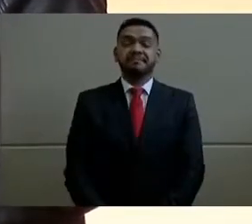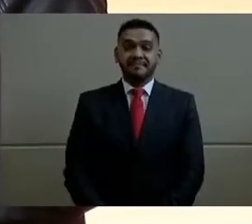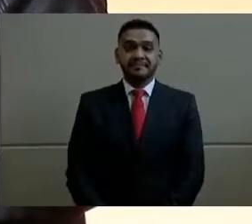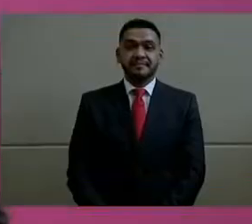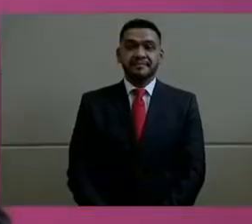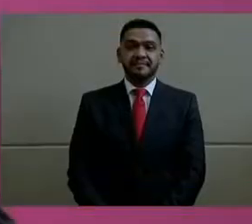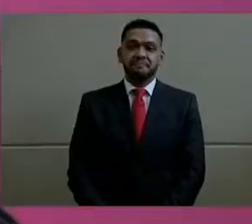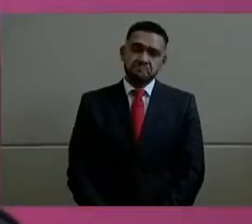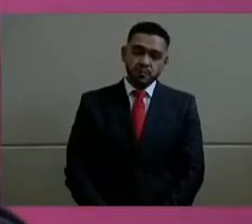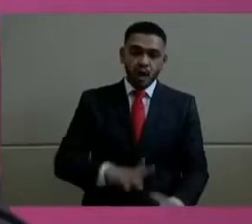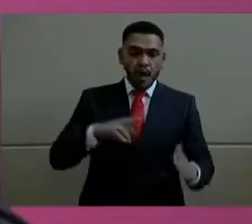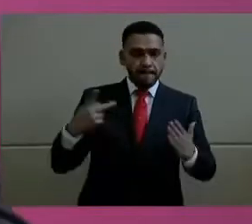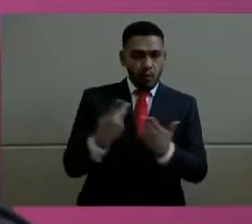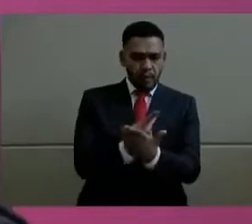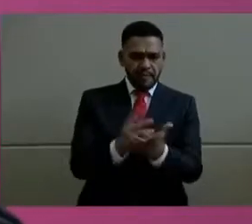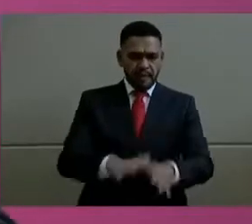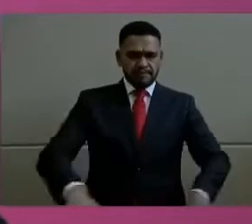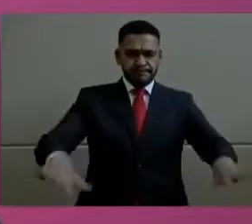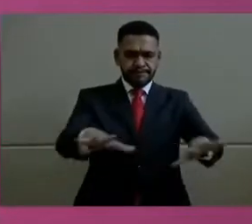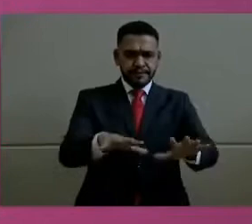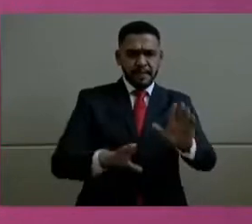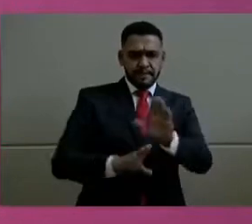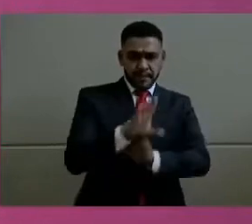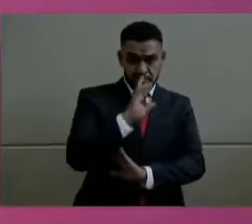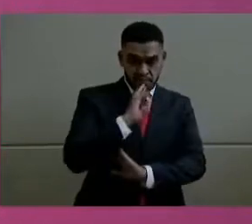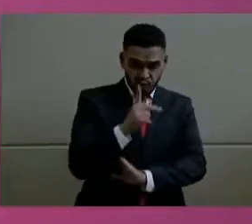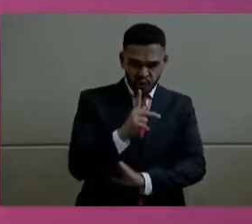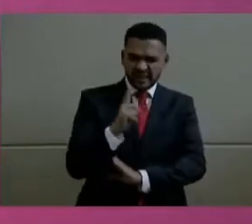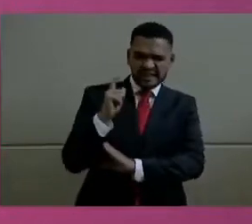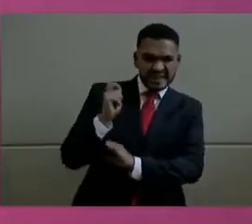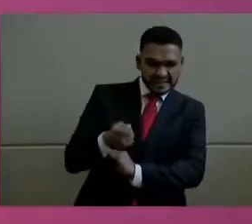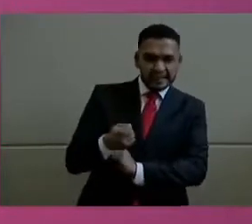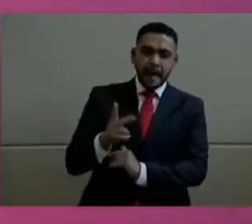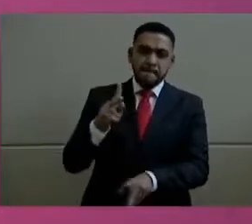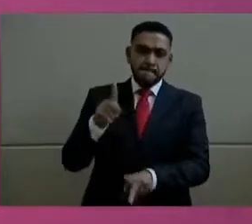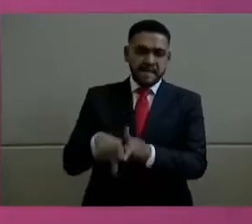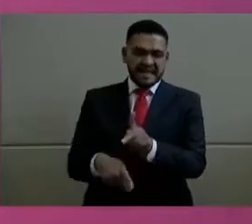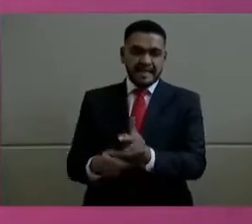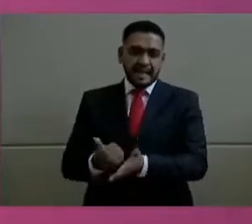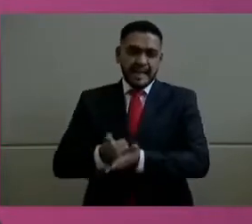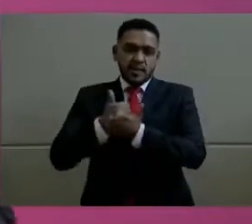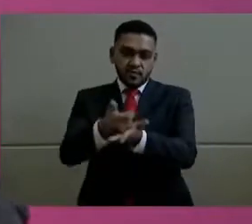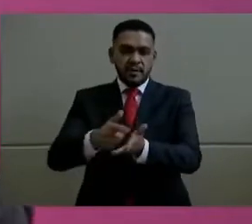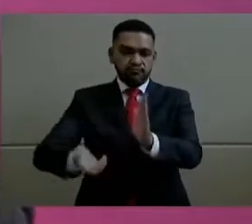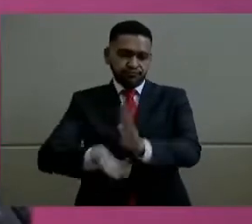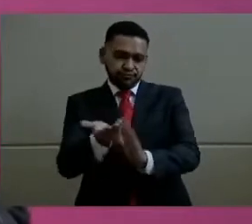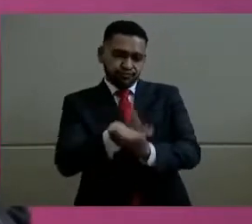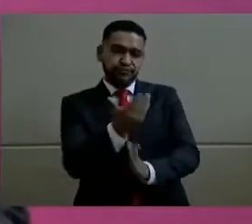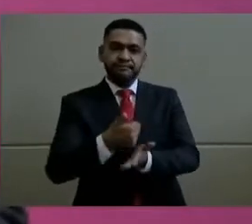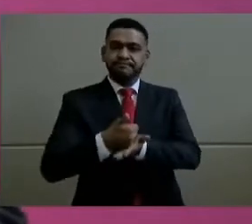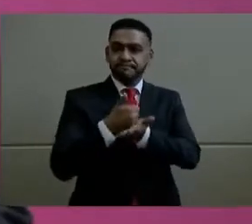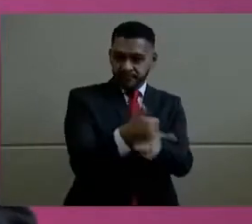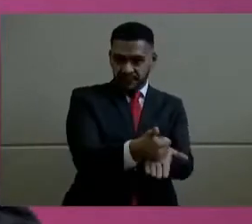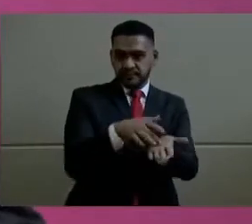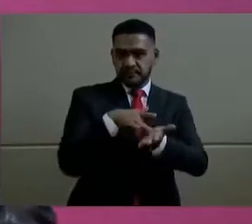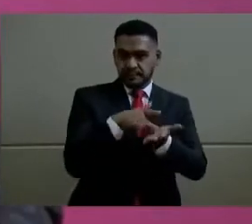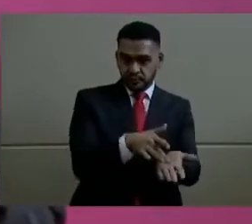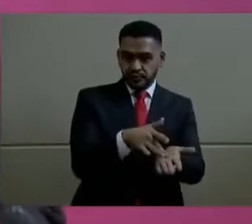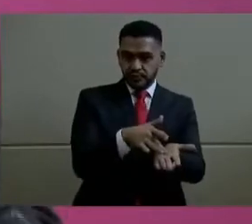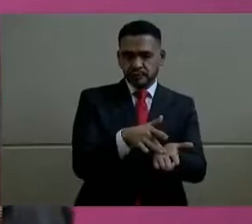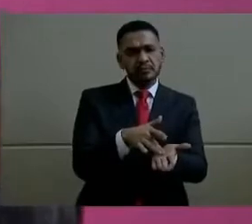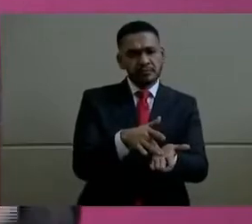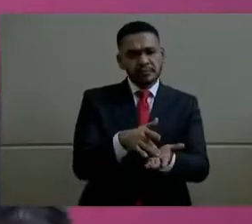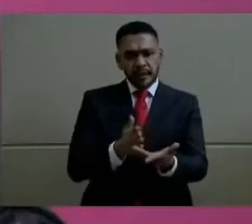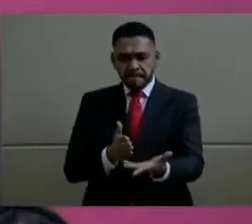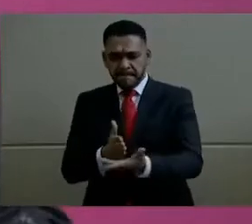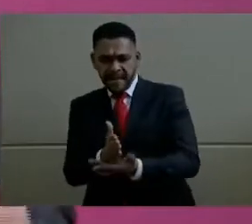programa de mejoramiento urbano es llevar la infraestructura a estos sitios, que sean las intervenciones, las